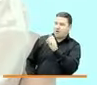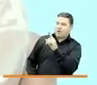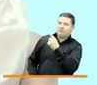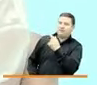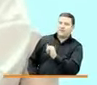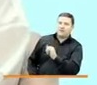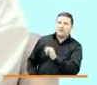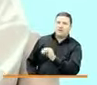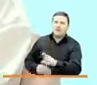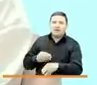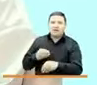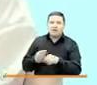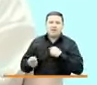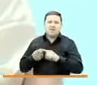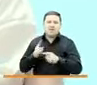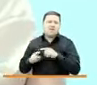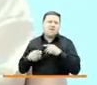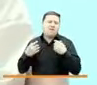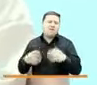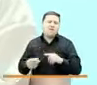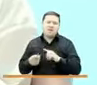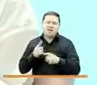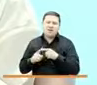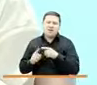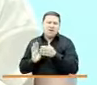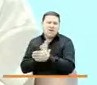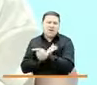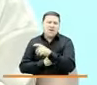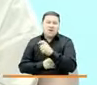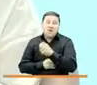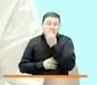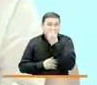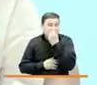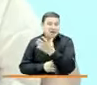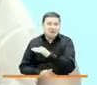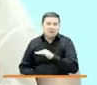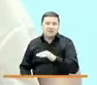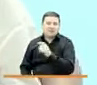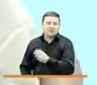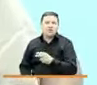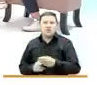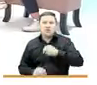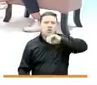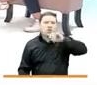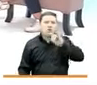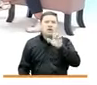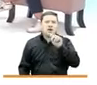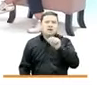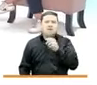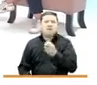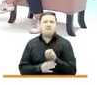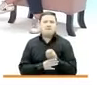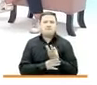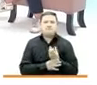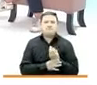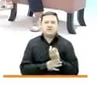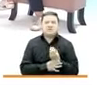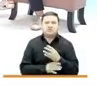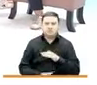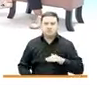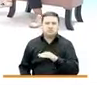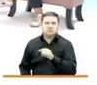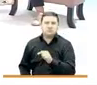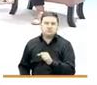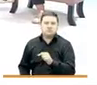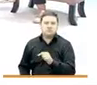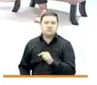además otra amiga grande de un talento maravilloso, Juliana Lazo, que está desde Pasto. Juliana hace parte